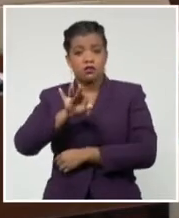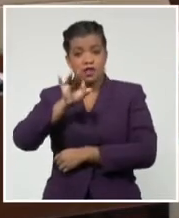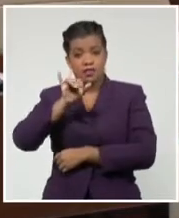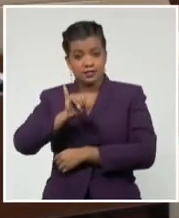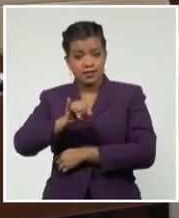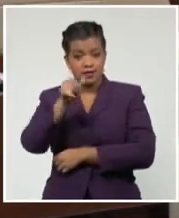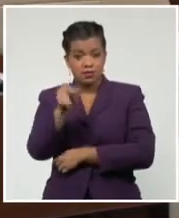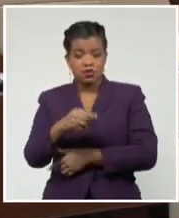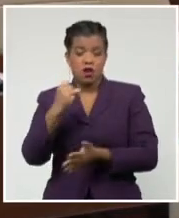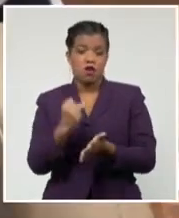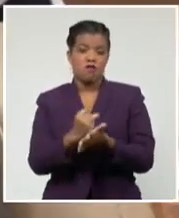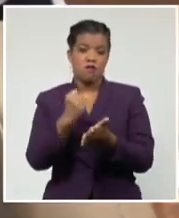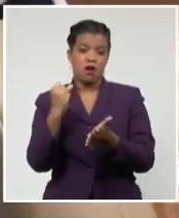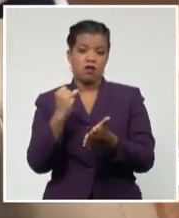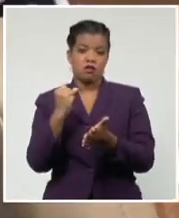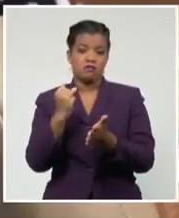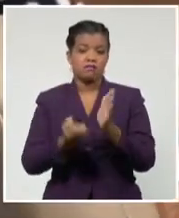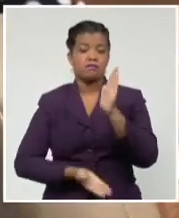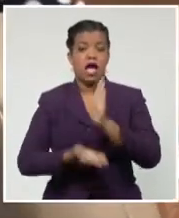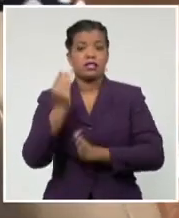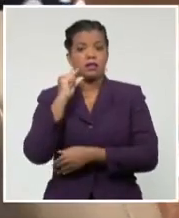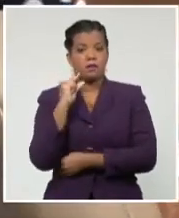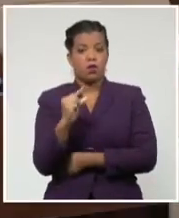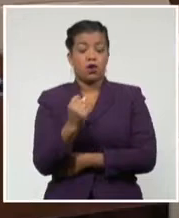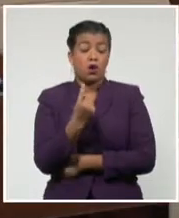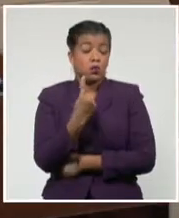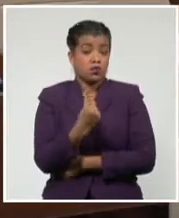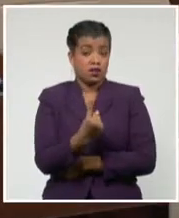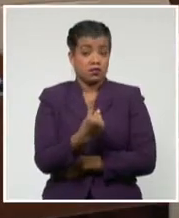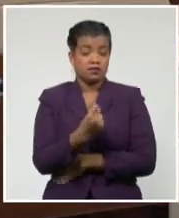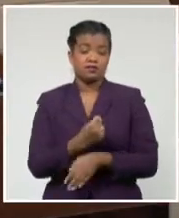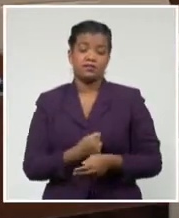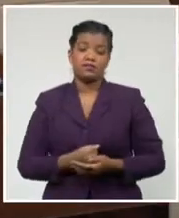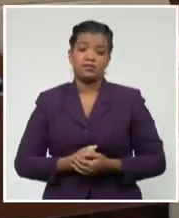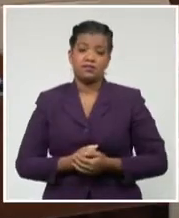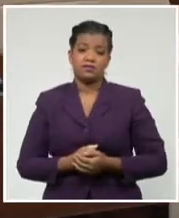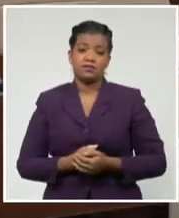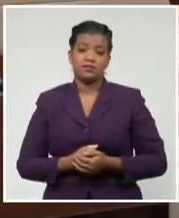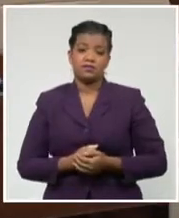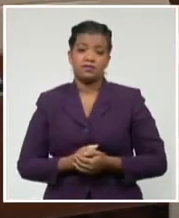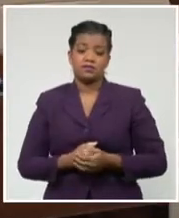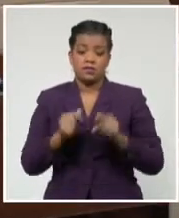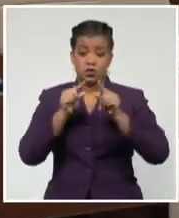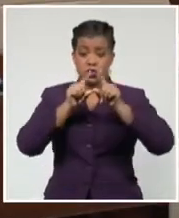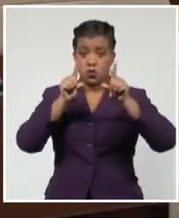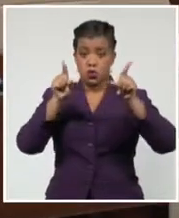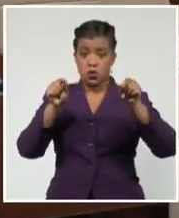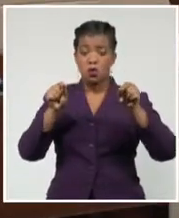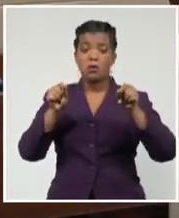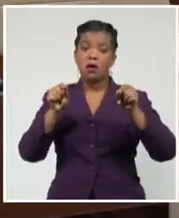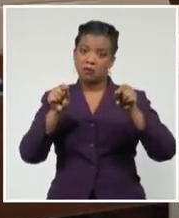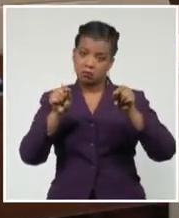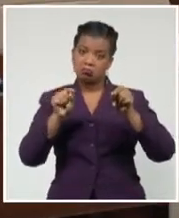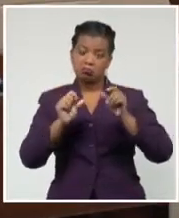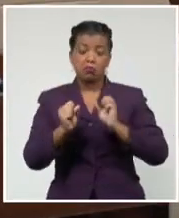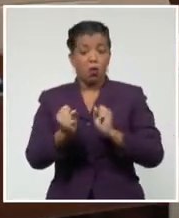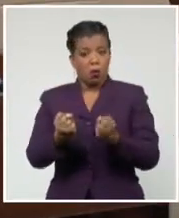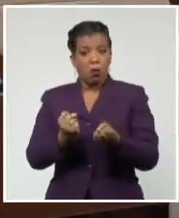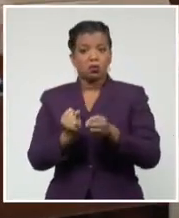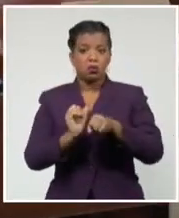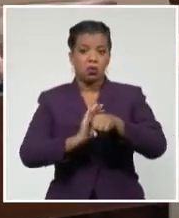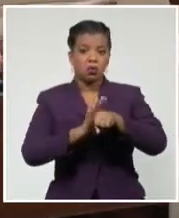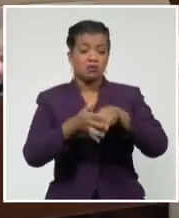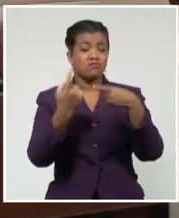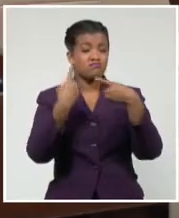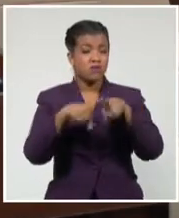y muy pocas recuperaciones, solamente una. En general, el país tiene un control de la pandemia, pero sí hay que